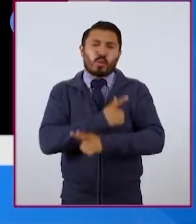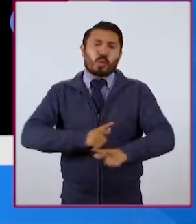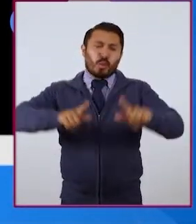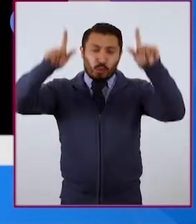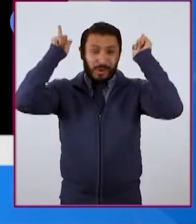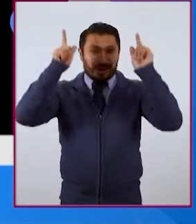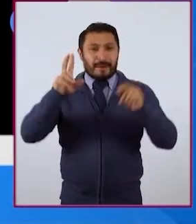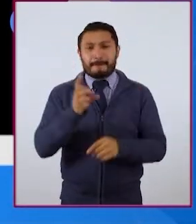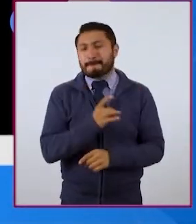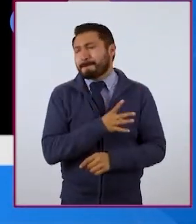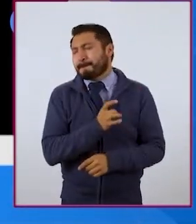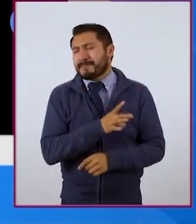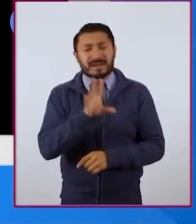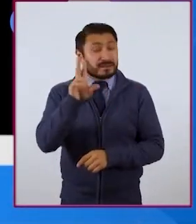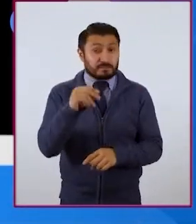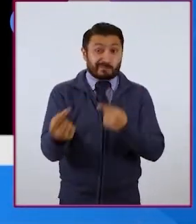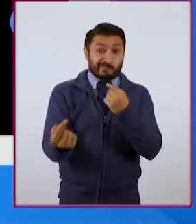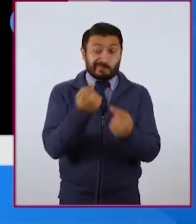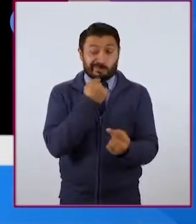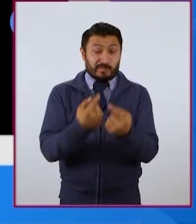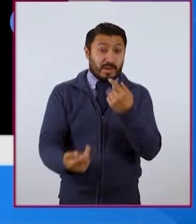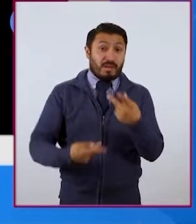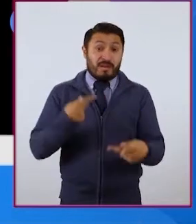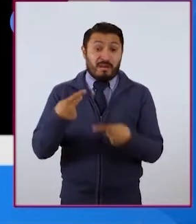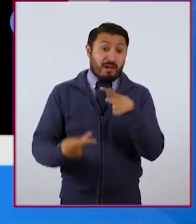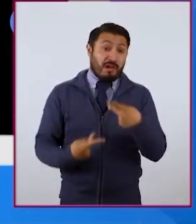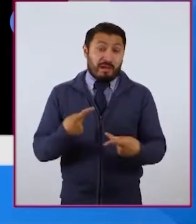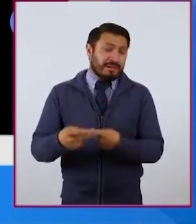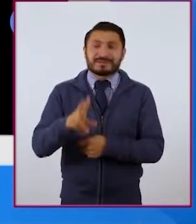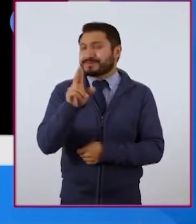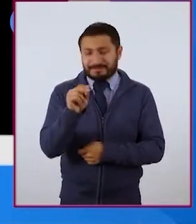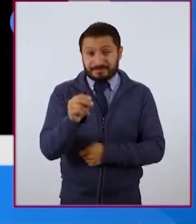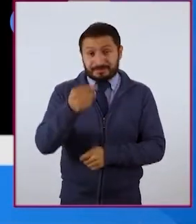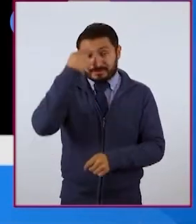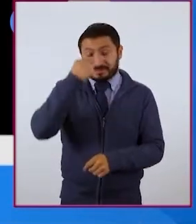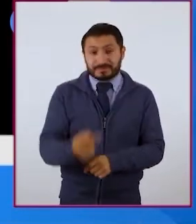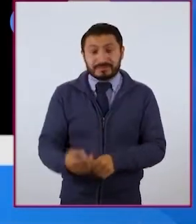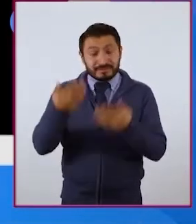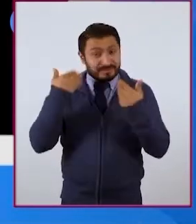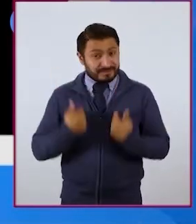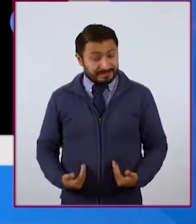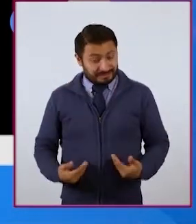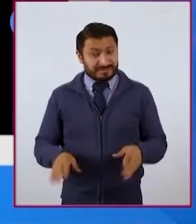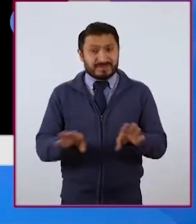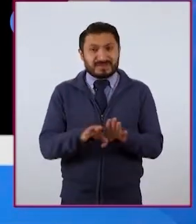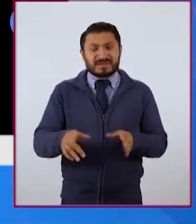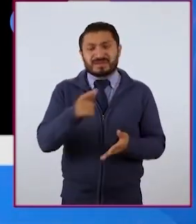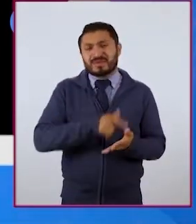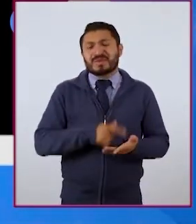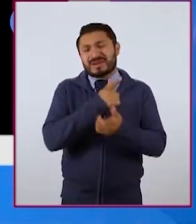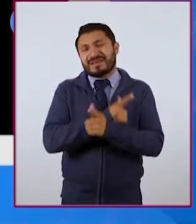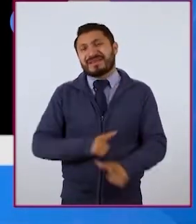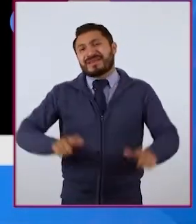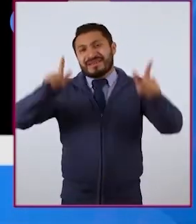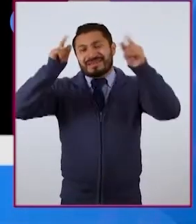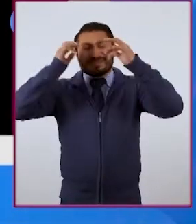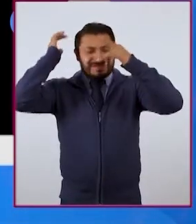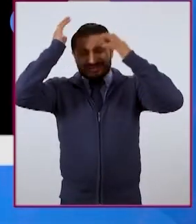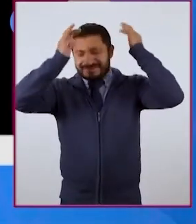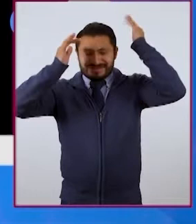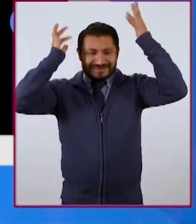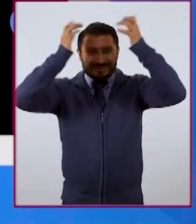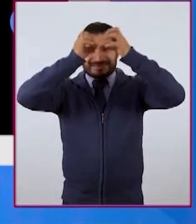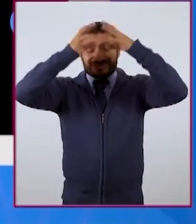sin temor a ser juzgada ni cuestionada, y para mí es un espacio como de libertad y creatividad. Ahora